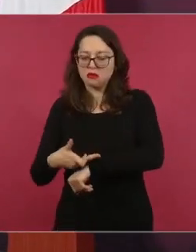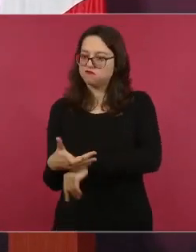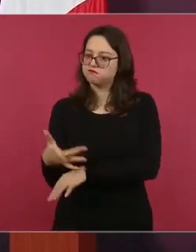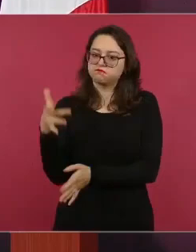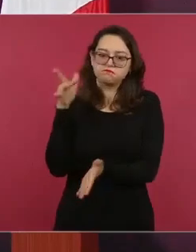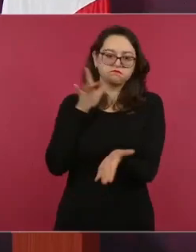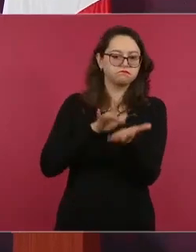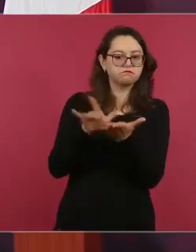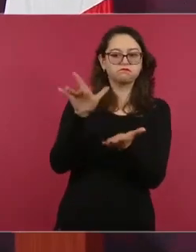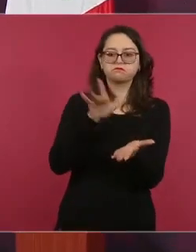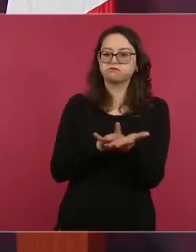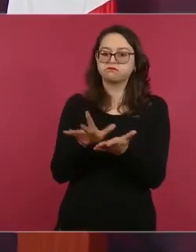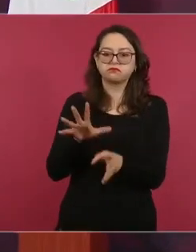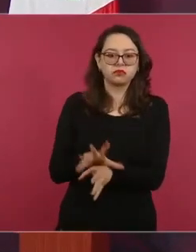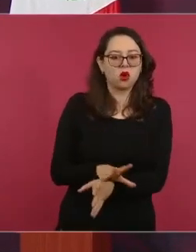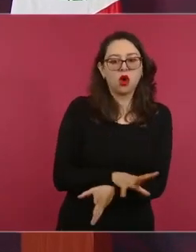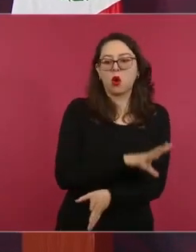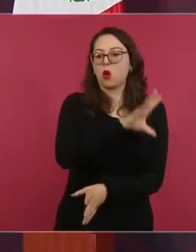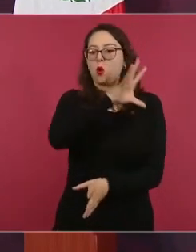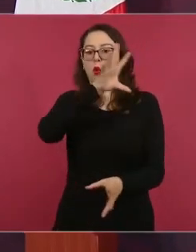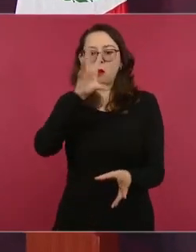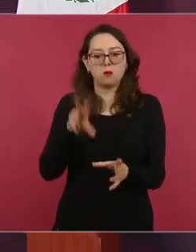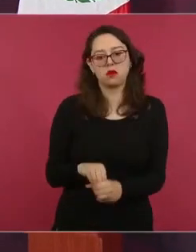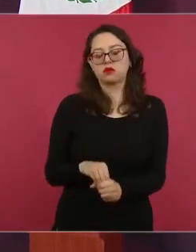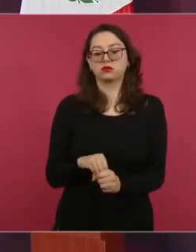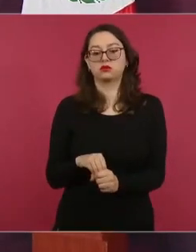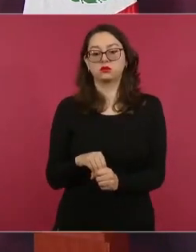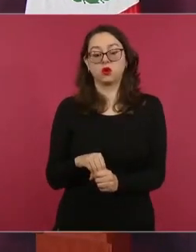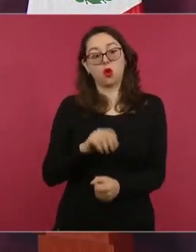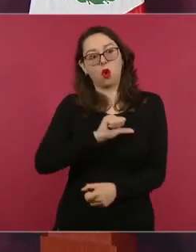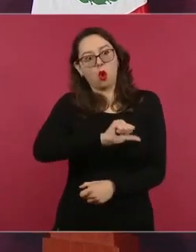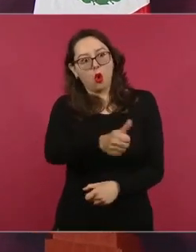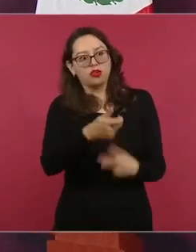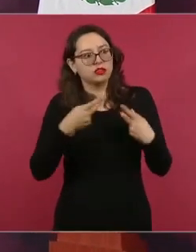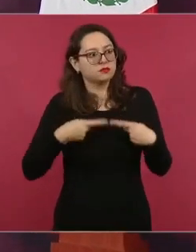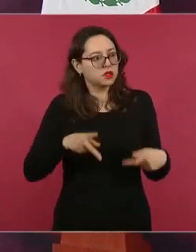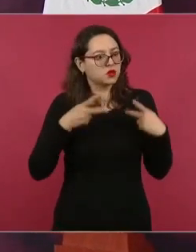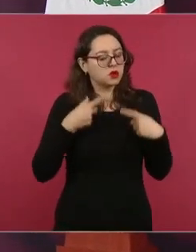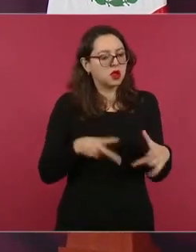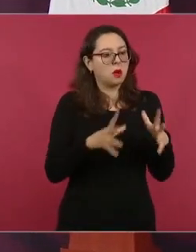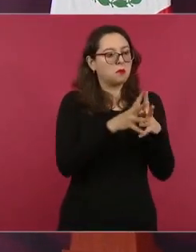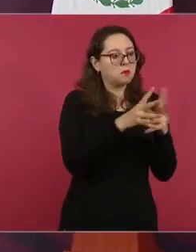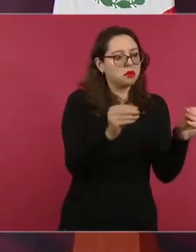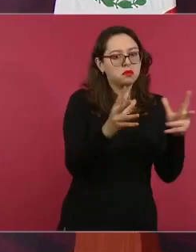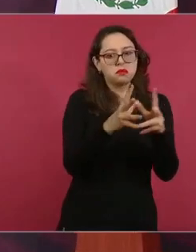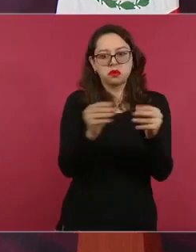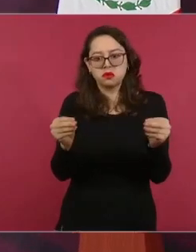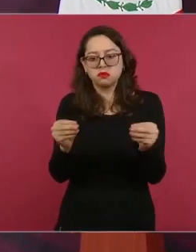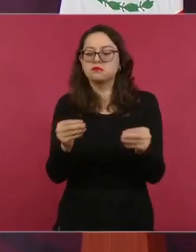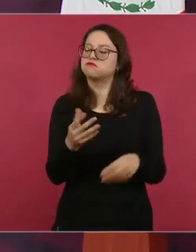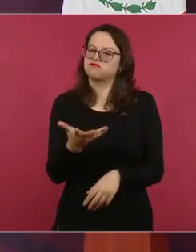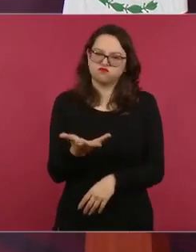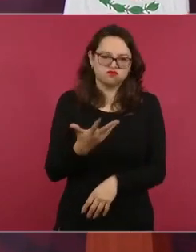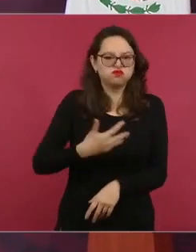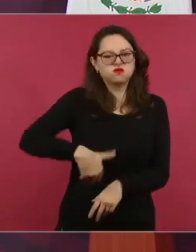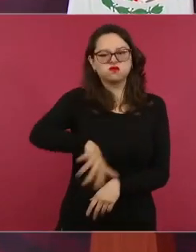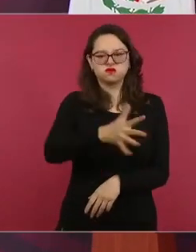e intensificar la búsqueda de los desaparecidos,